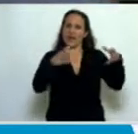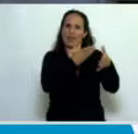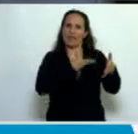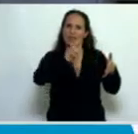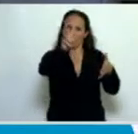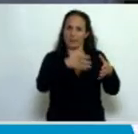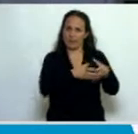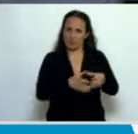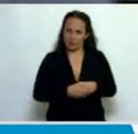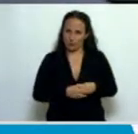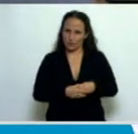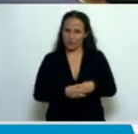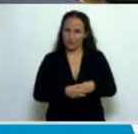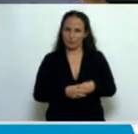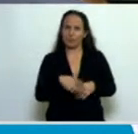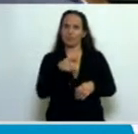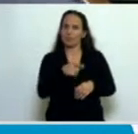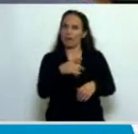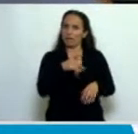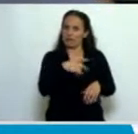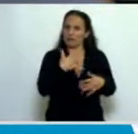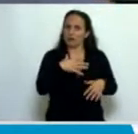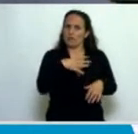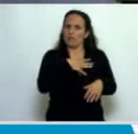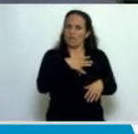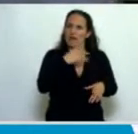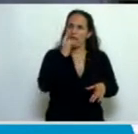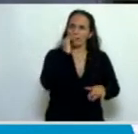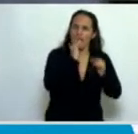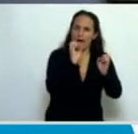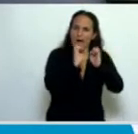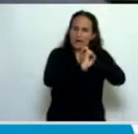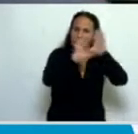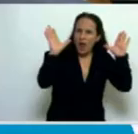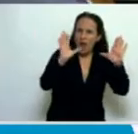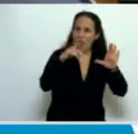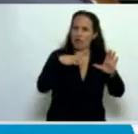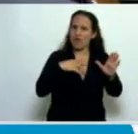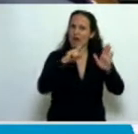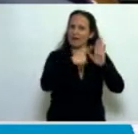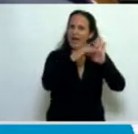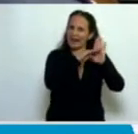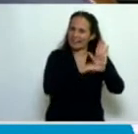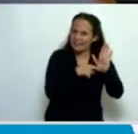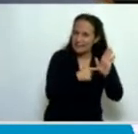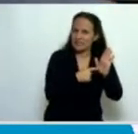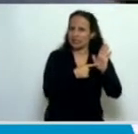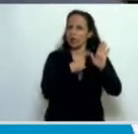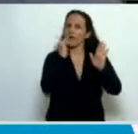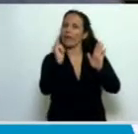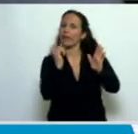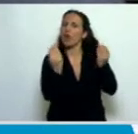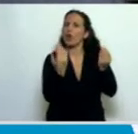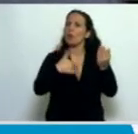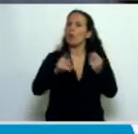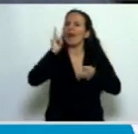los últimos años. Por un lado, la falta absoluta de transparencia y de requisitos que de alguna manera marquen las designaciones